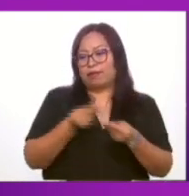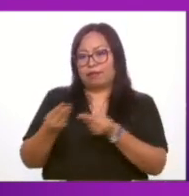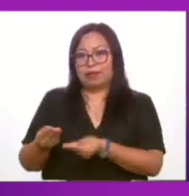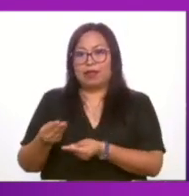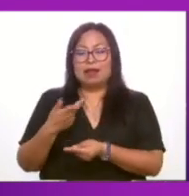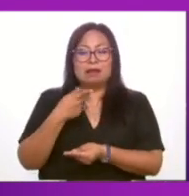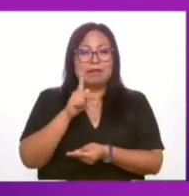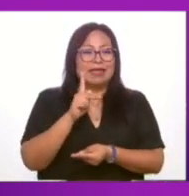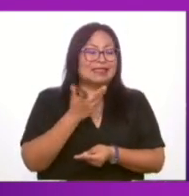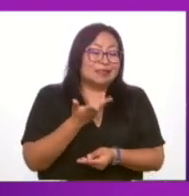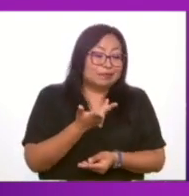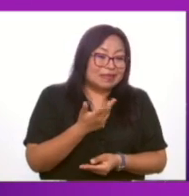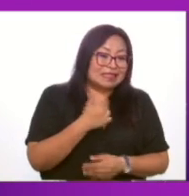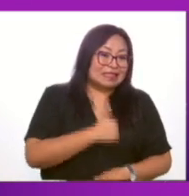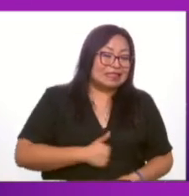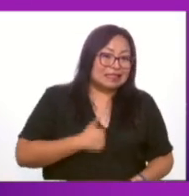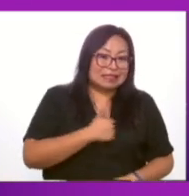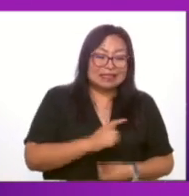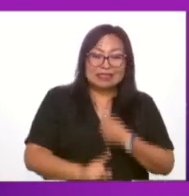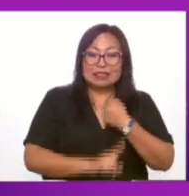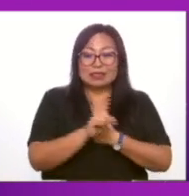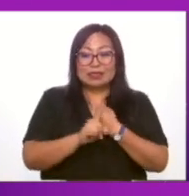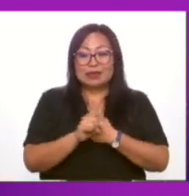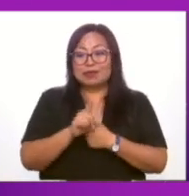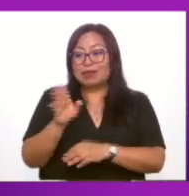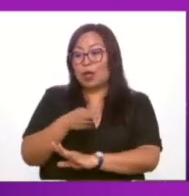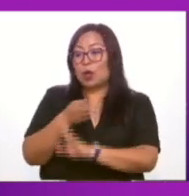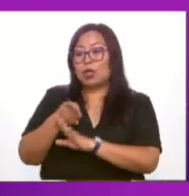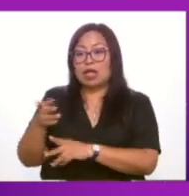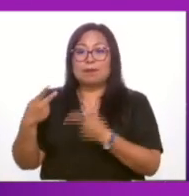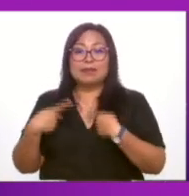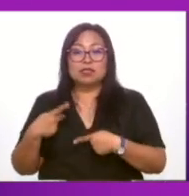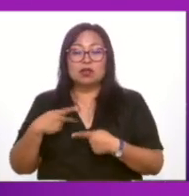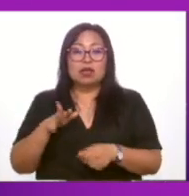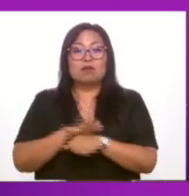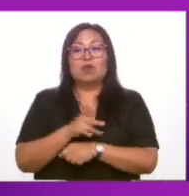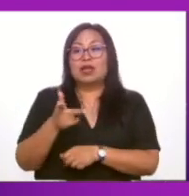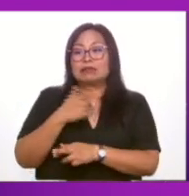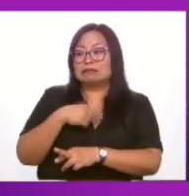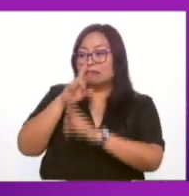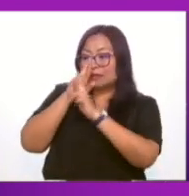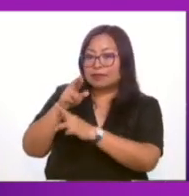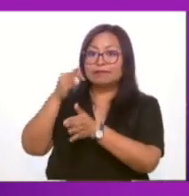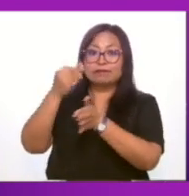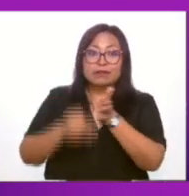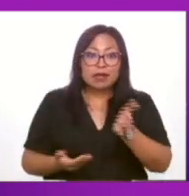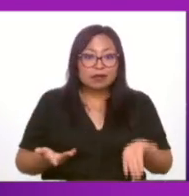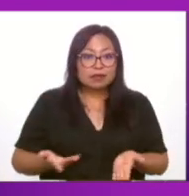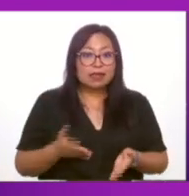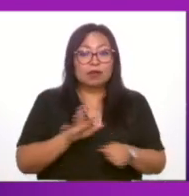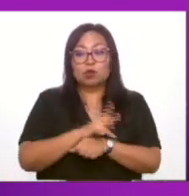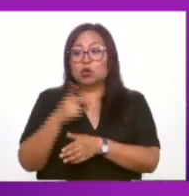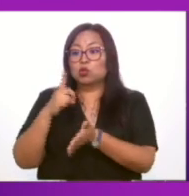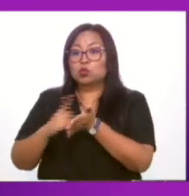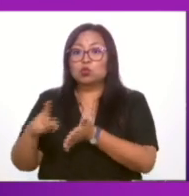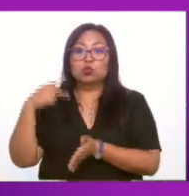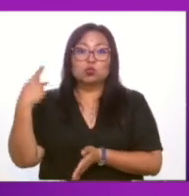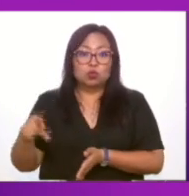se está perjudicando no solamente su derecho a la protección de datos personales, sino su derecho fundamental